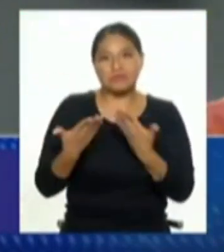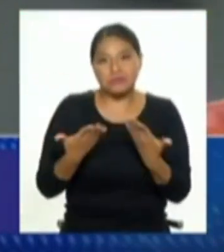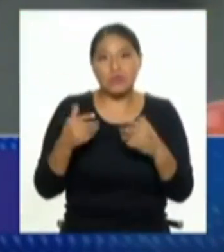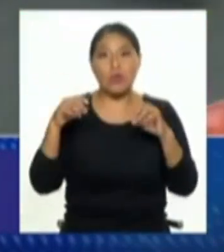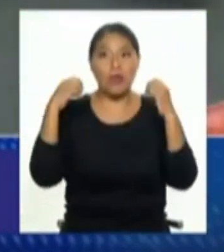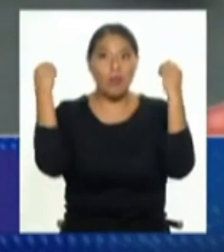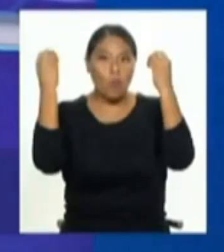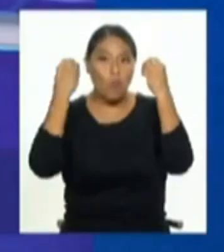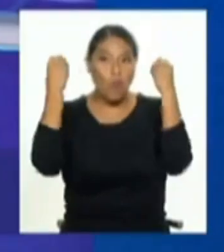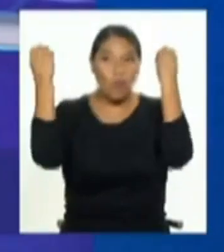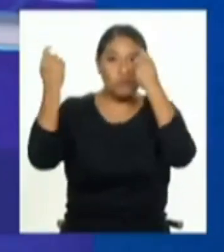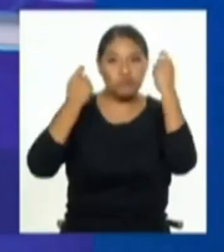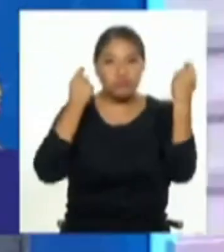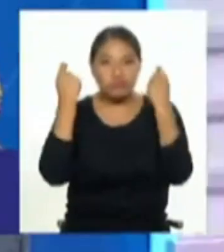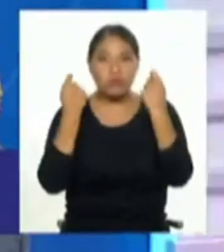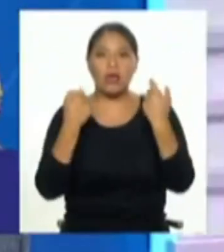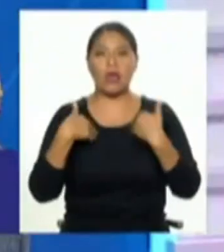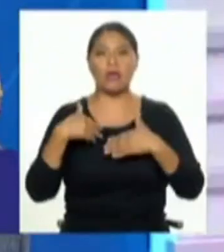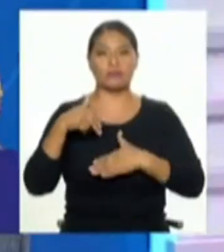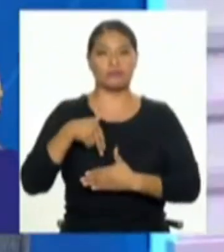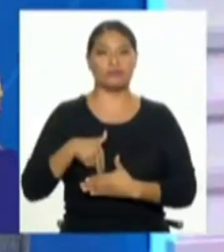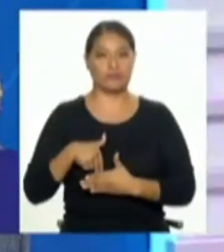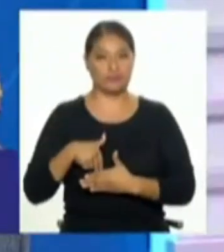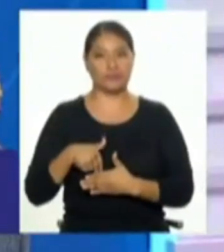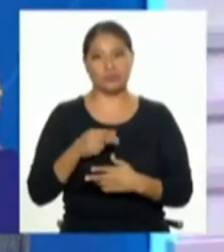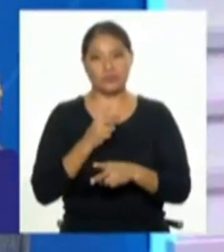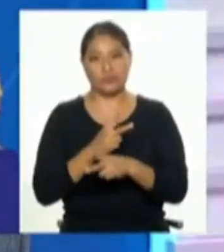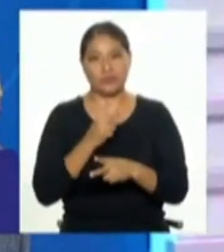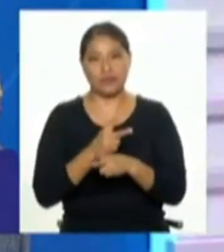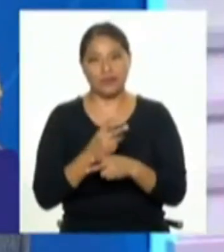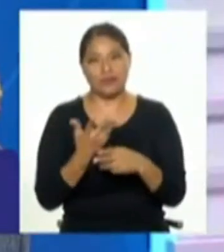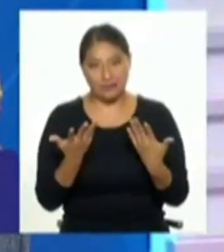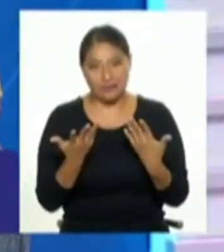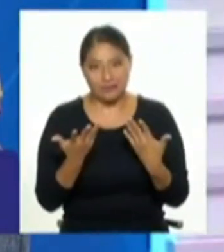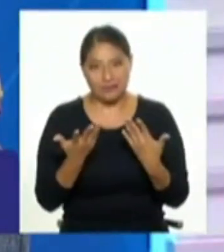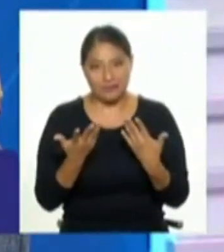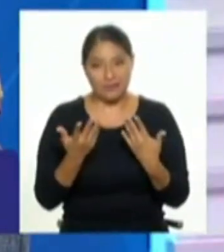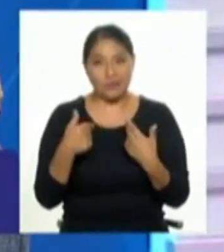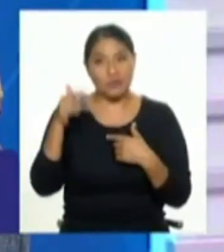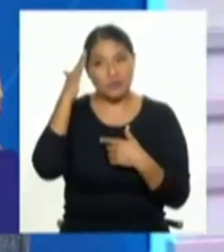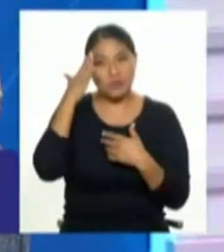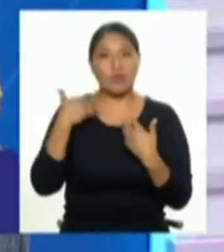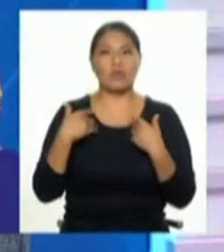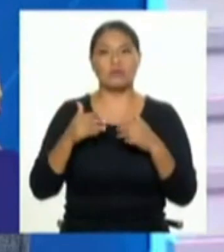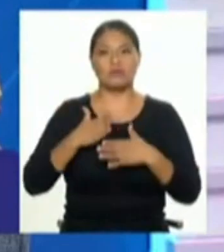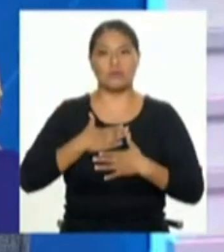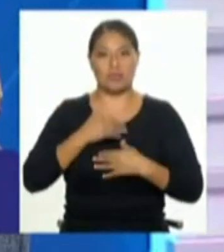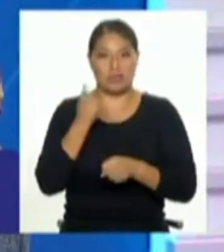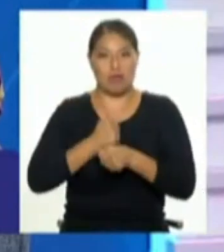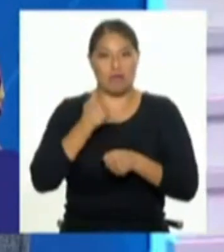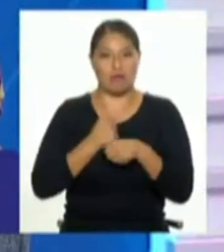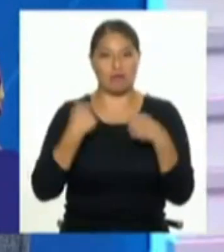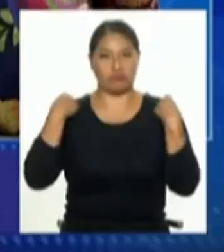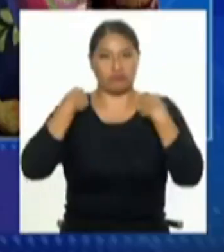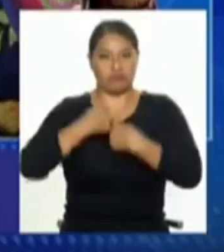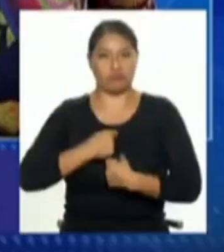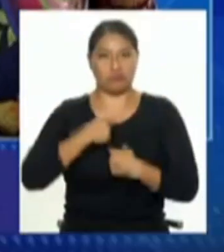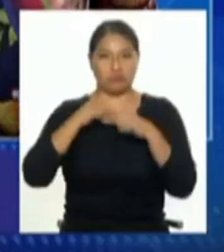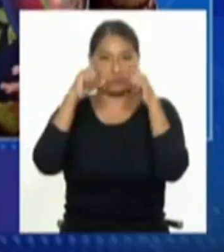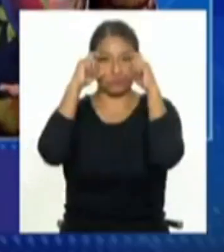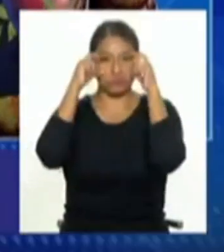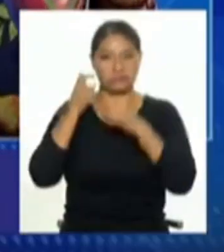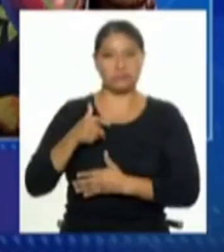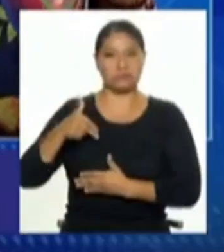Claro, pero en un sitio como esos es mucho más delicada la situación, porque otra vez supongo que al ser servicios privados cumplirán con un nivel de